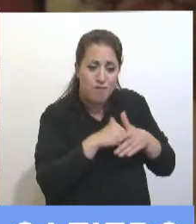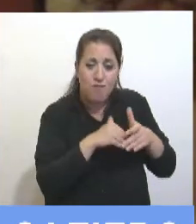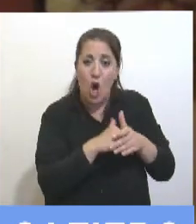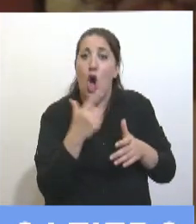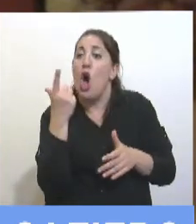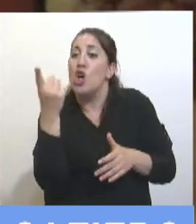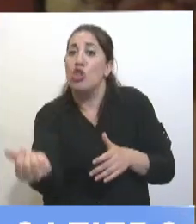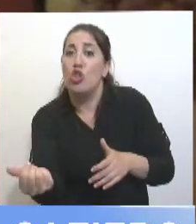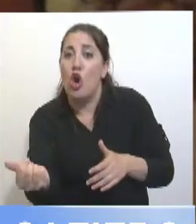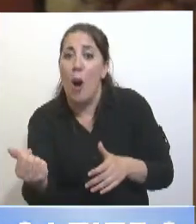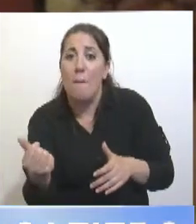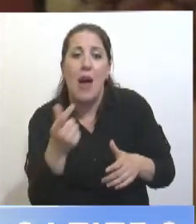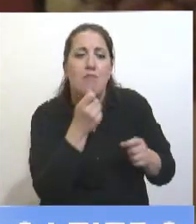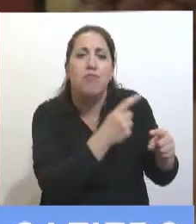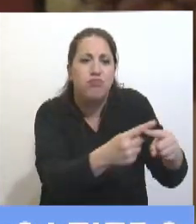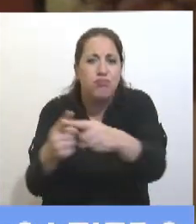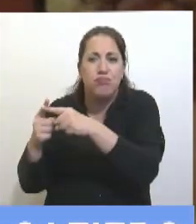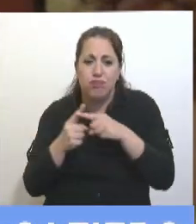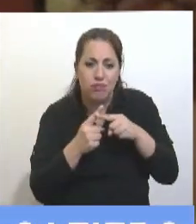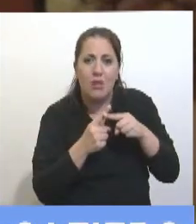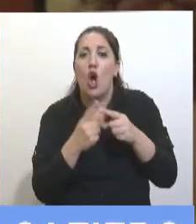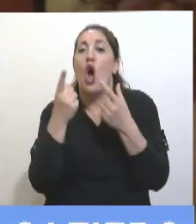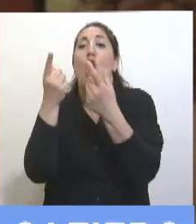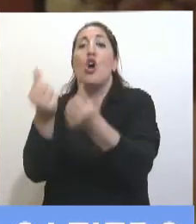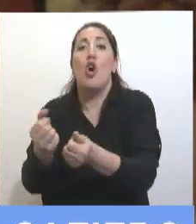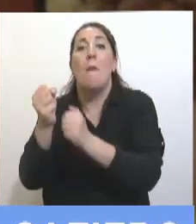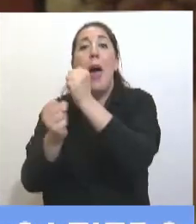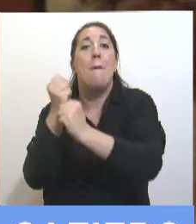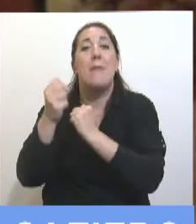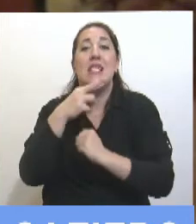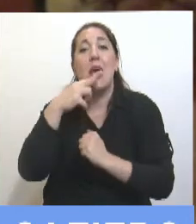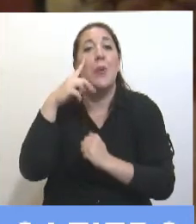Vicentín por el valor real.